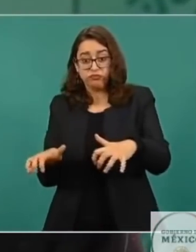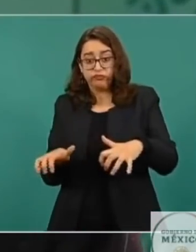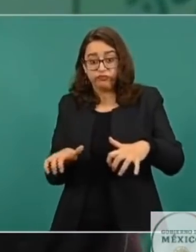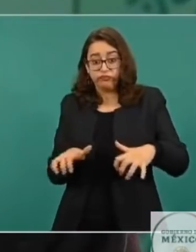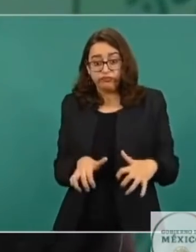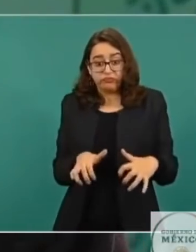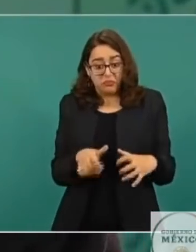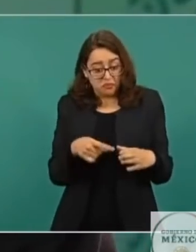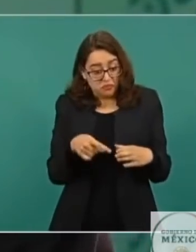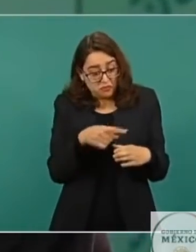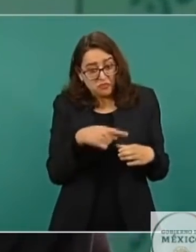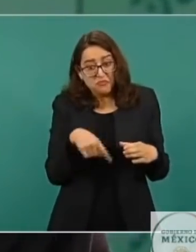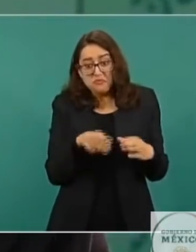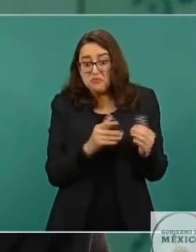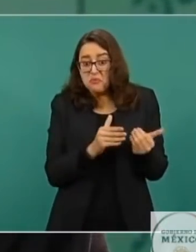nunca